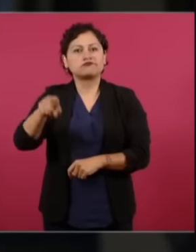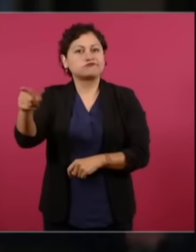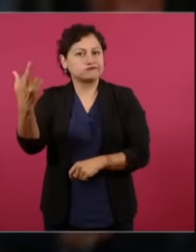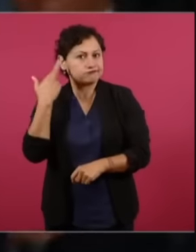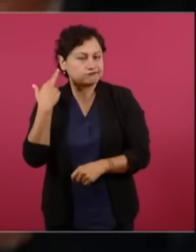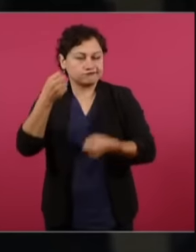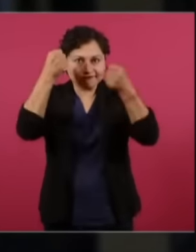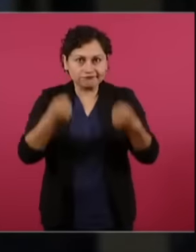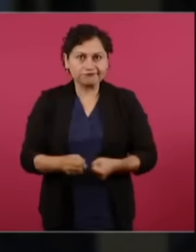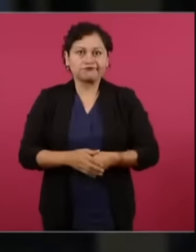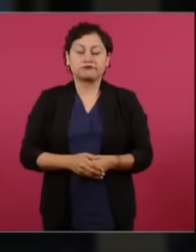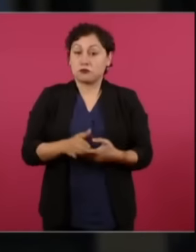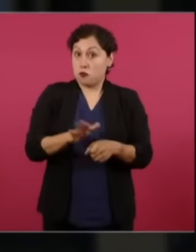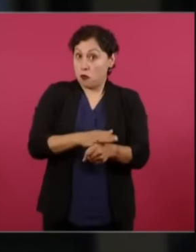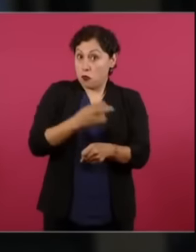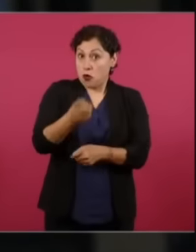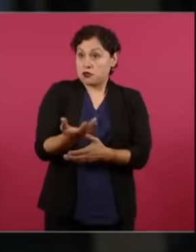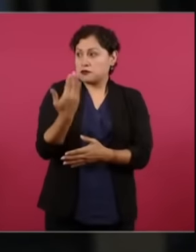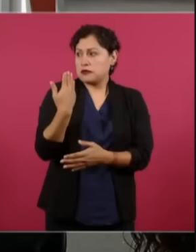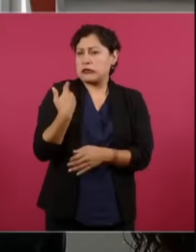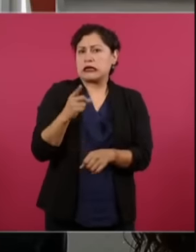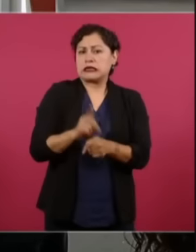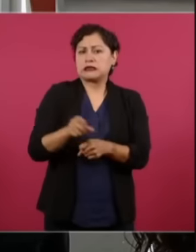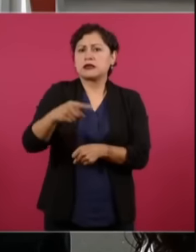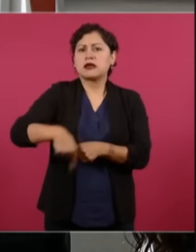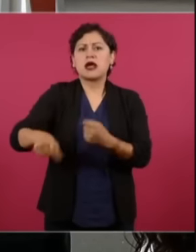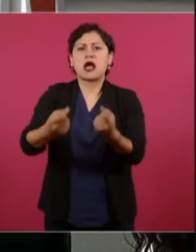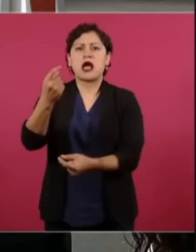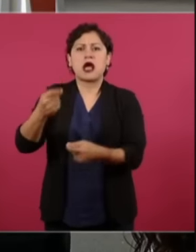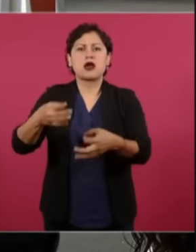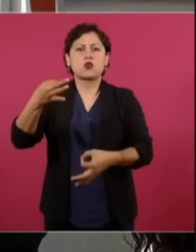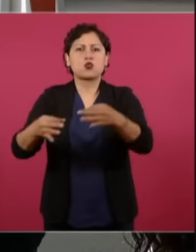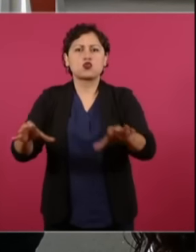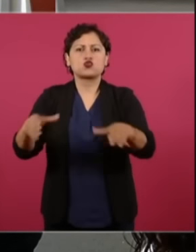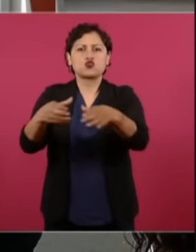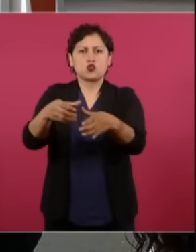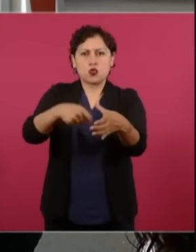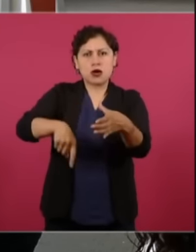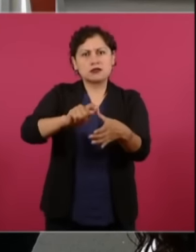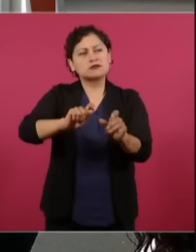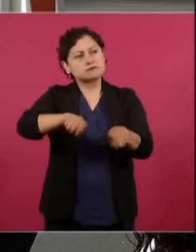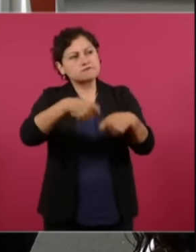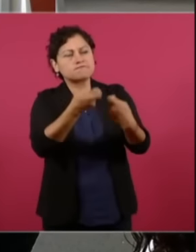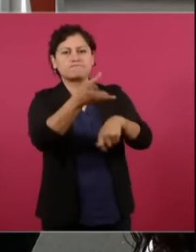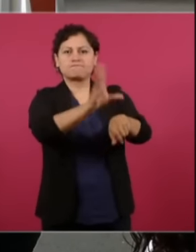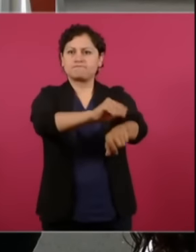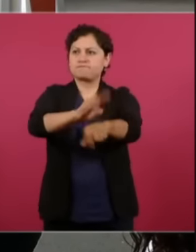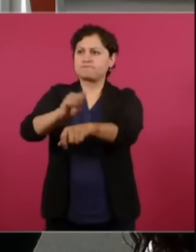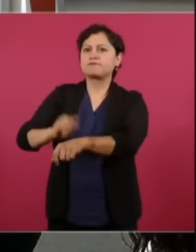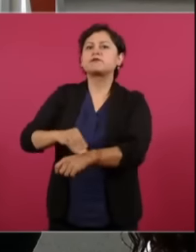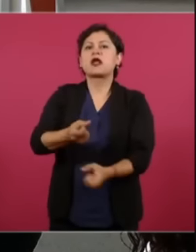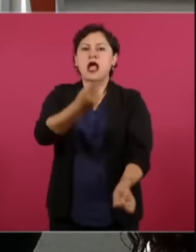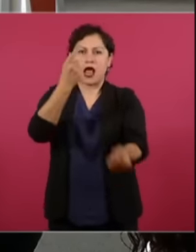esto, hace unos días jueces otorgaron recursos legales para que, en caso de que la